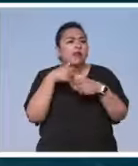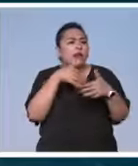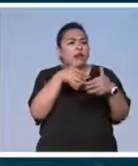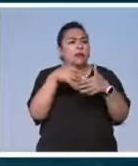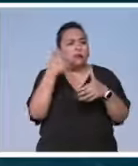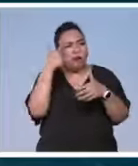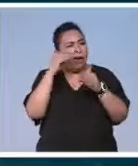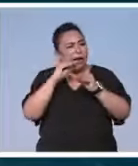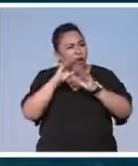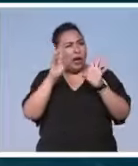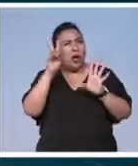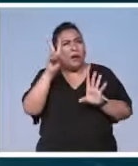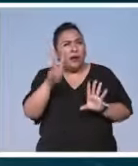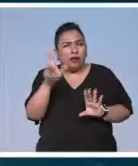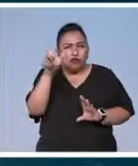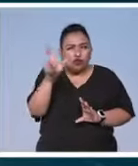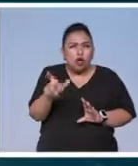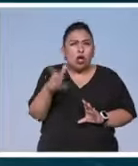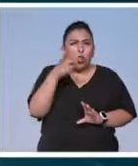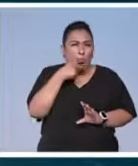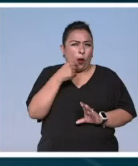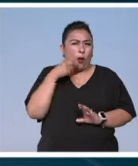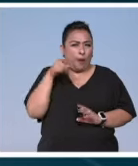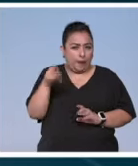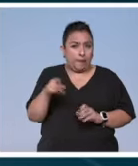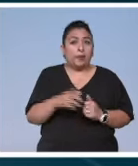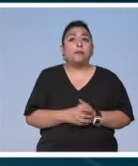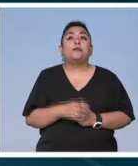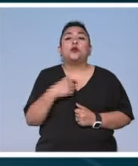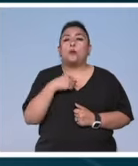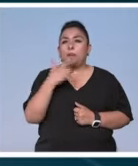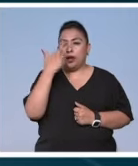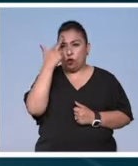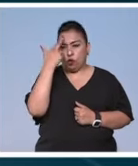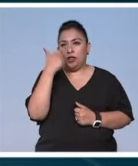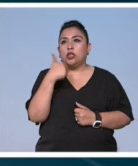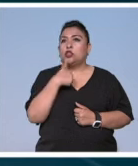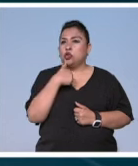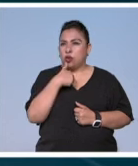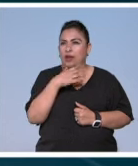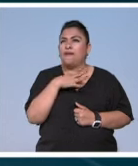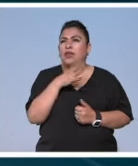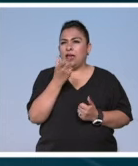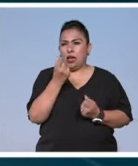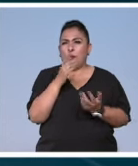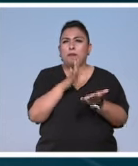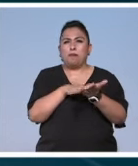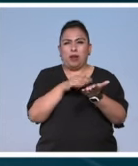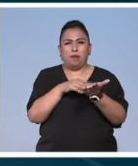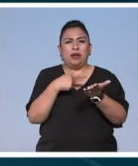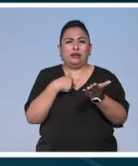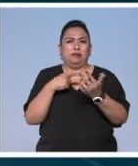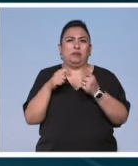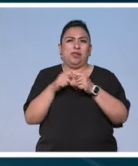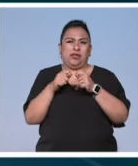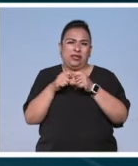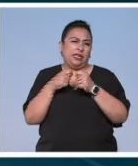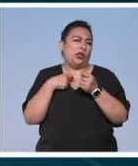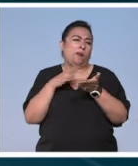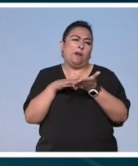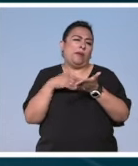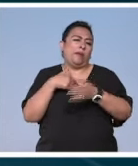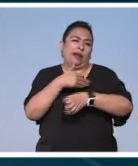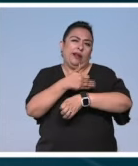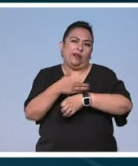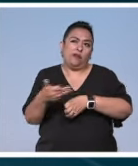para clarificar la verdadera figura del diplomático me acordé me que tenía yo algunos documentos del tío por papeles de la